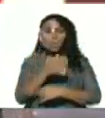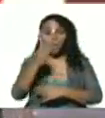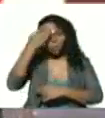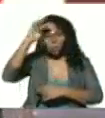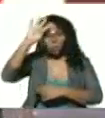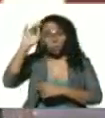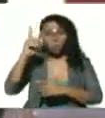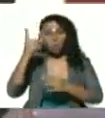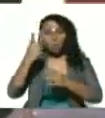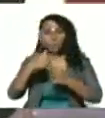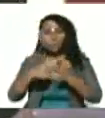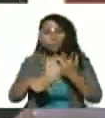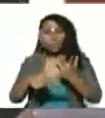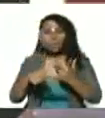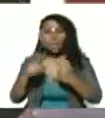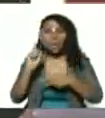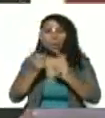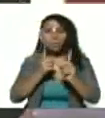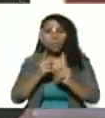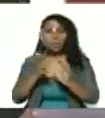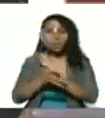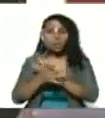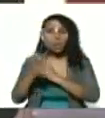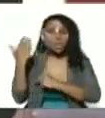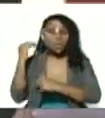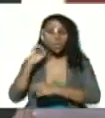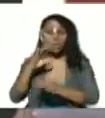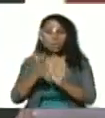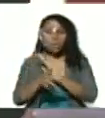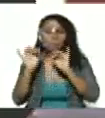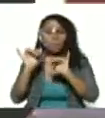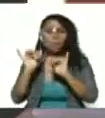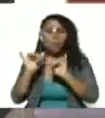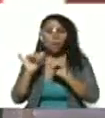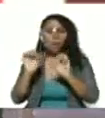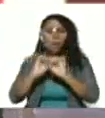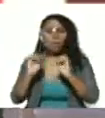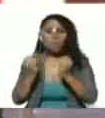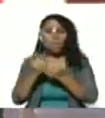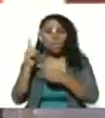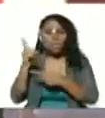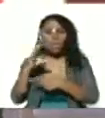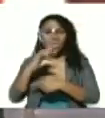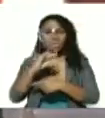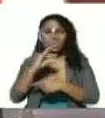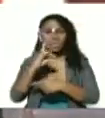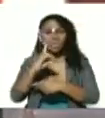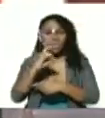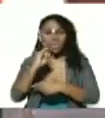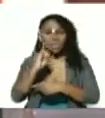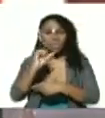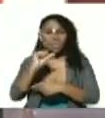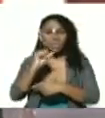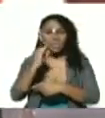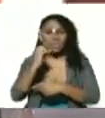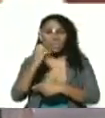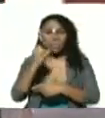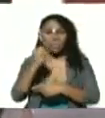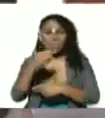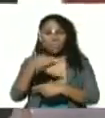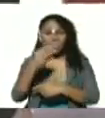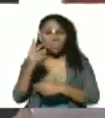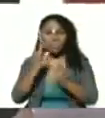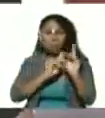anticastristas desde los mismos de las mismas oficinas de la Dijep se planificó el atentado